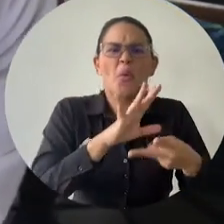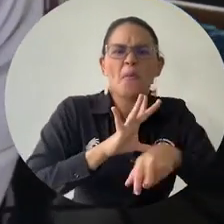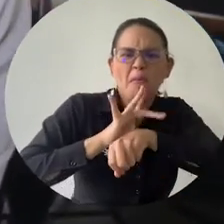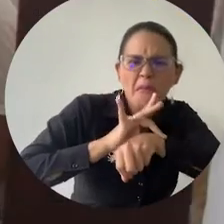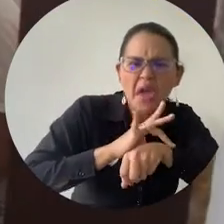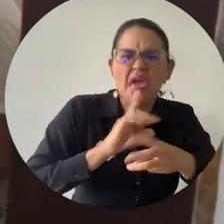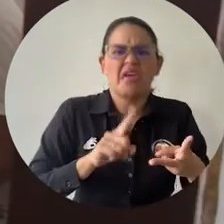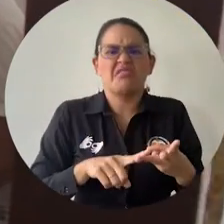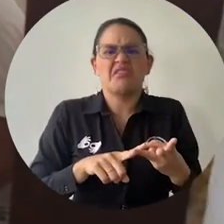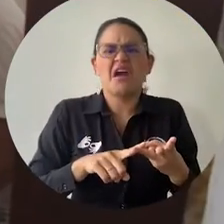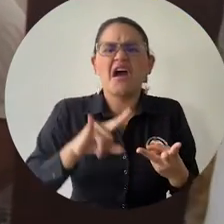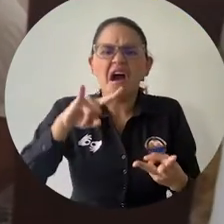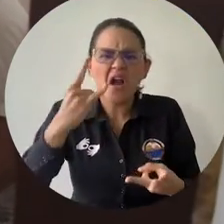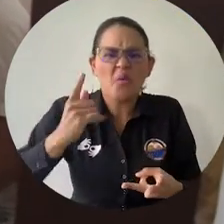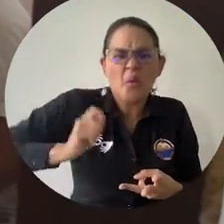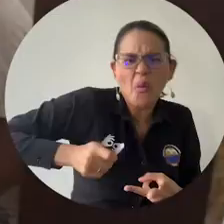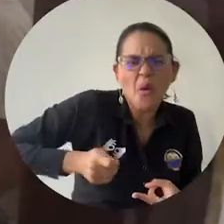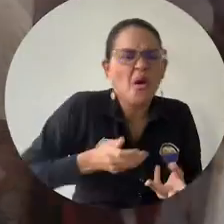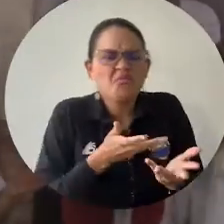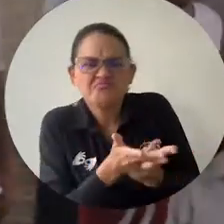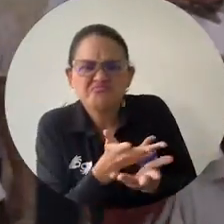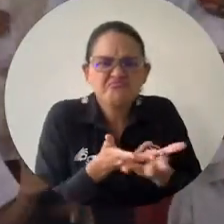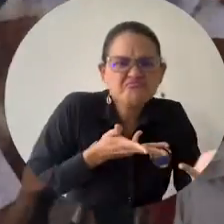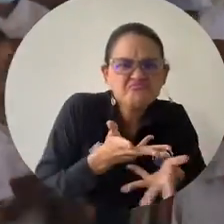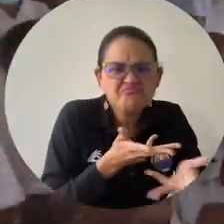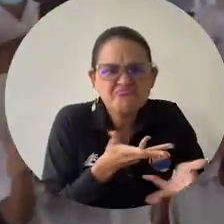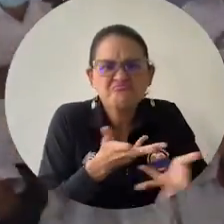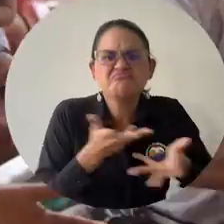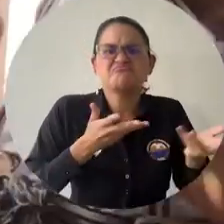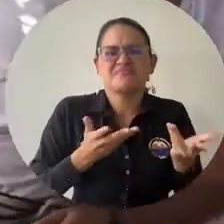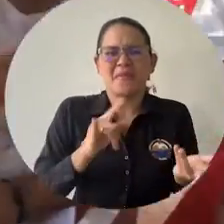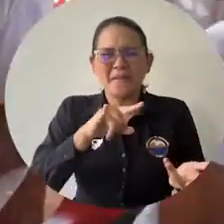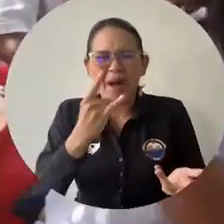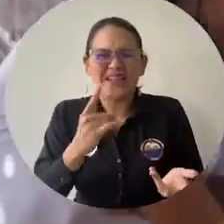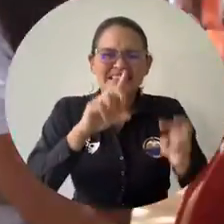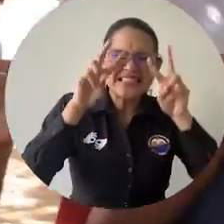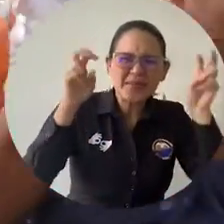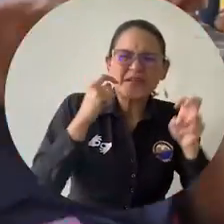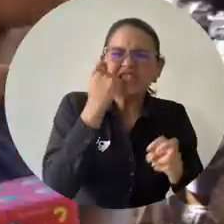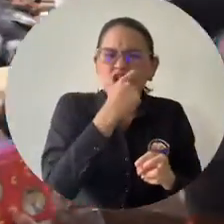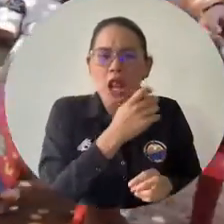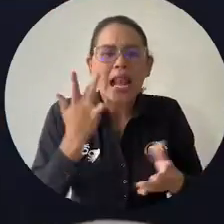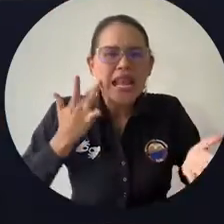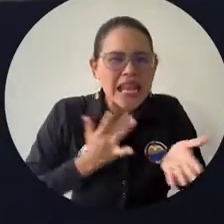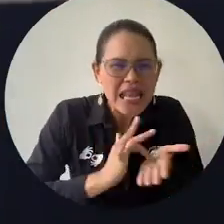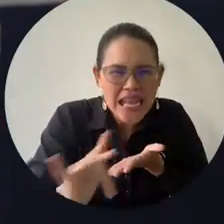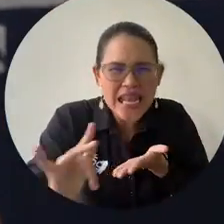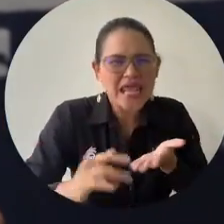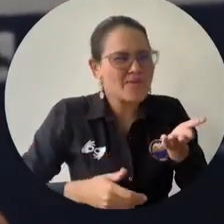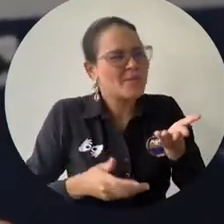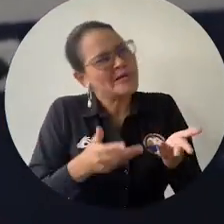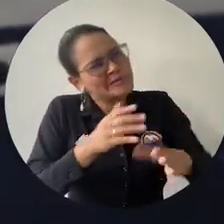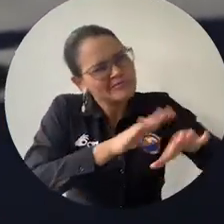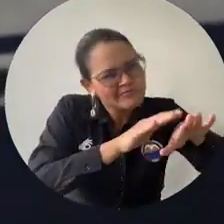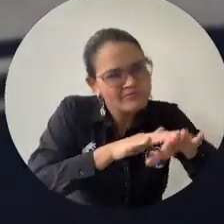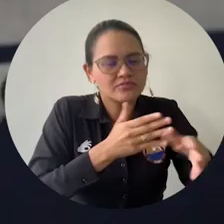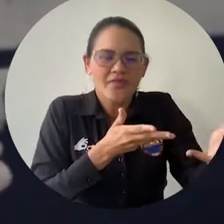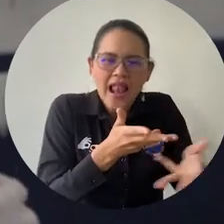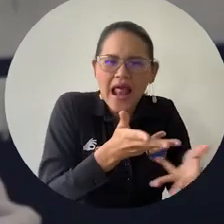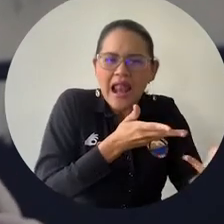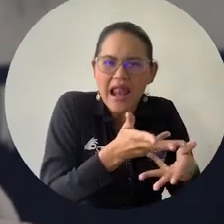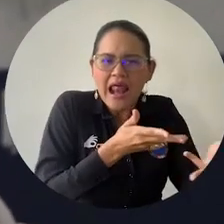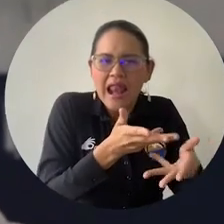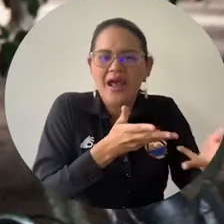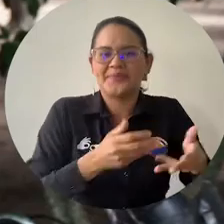odontológica, psicológica y de medicina general, recreación dirigida, charlas de sexualidad responsable e higiene oral en asocio con la